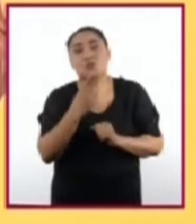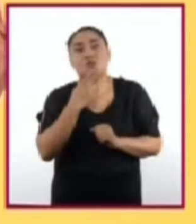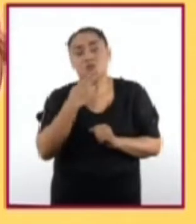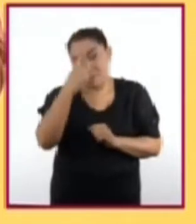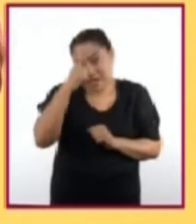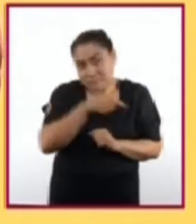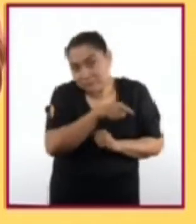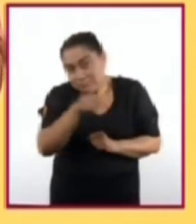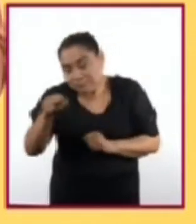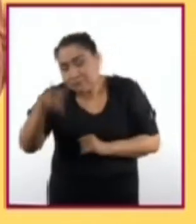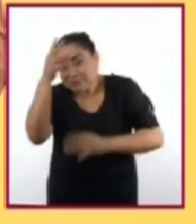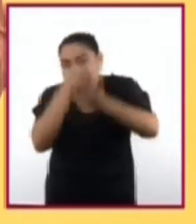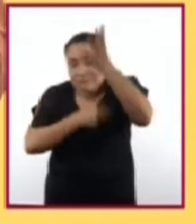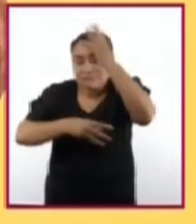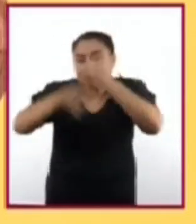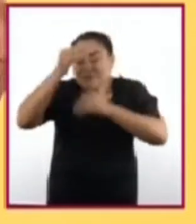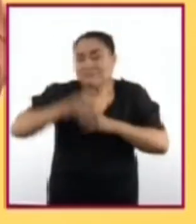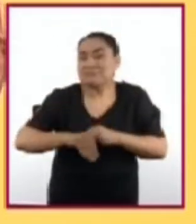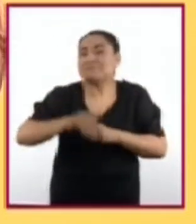Y para